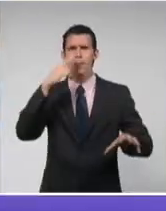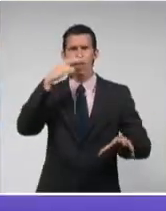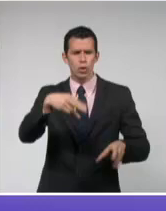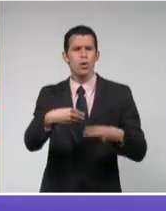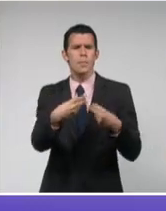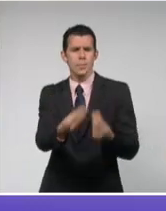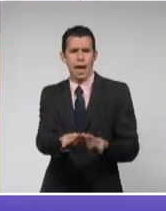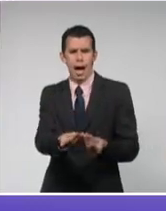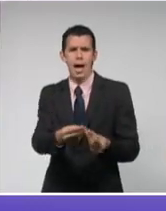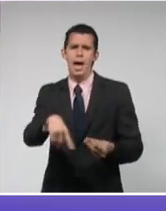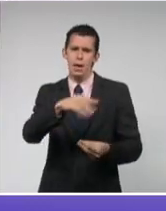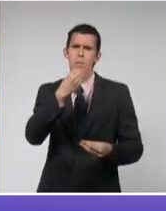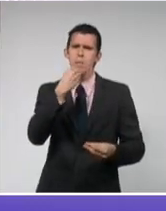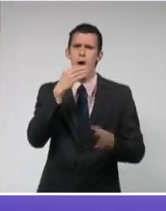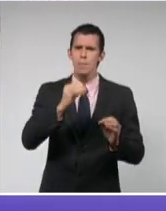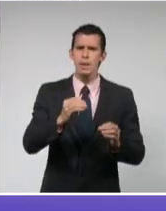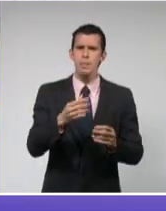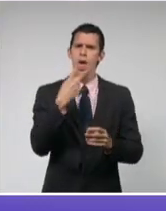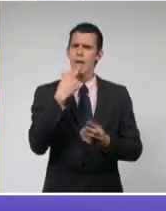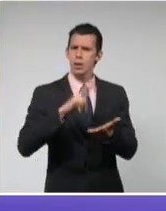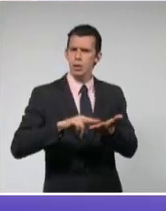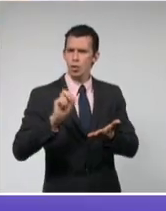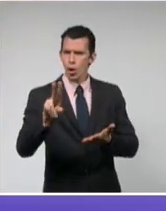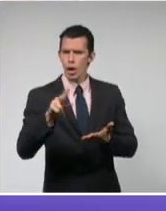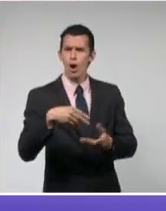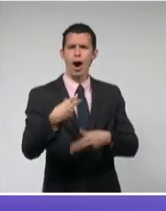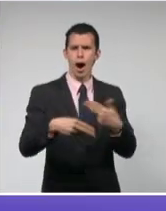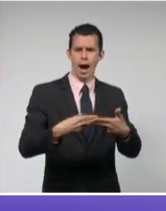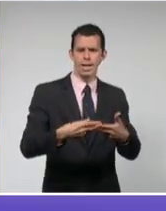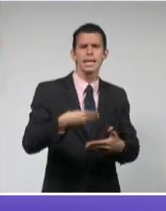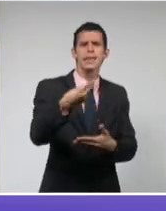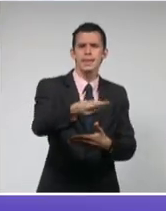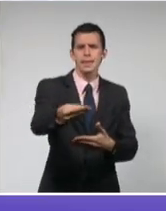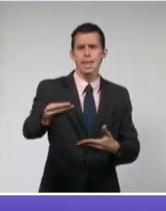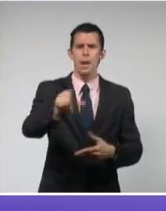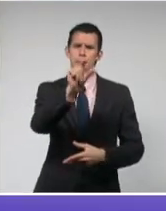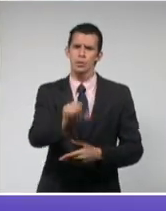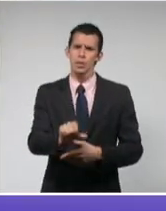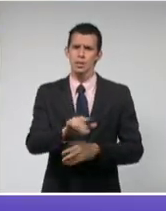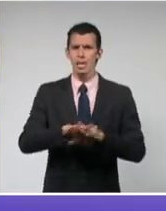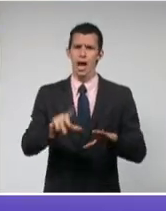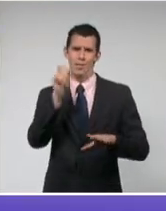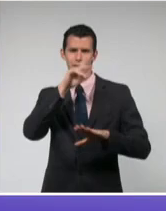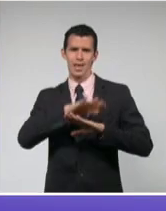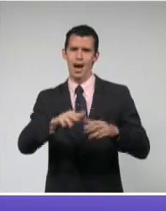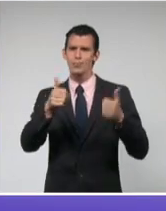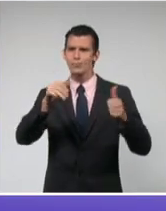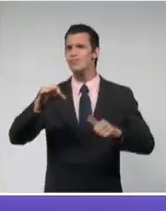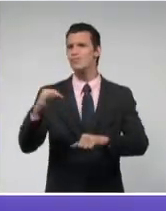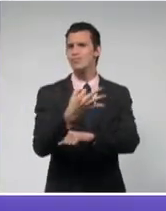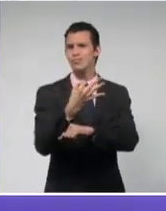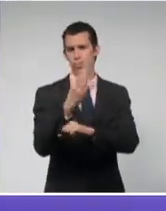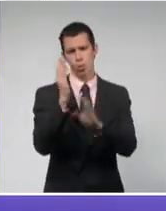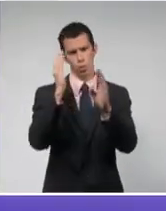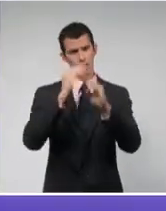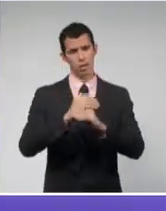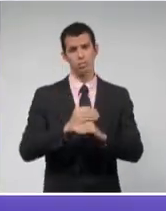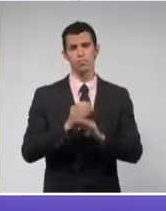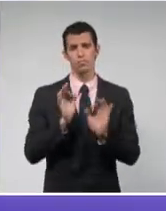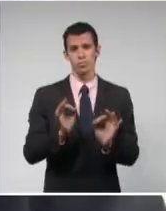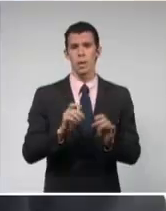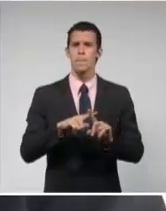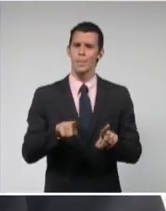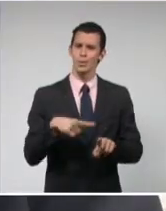pueda asegurar ese servicio, que tiene aún muchas insatisfacciones, sin embargo, con mucho esfuerzo, con mucha